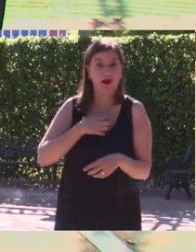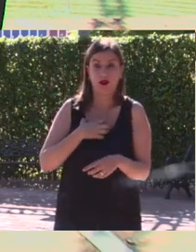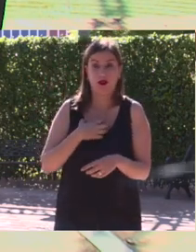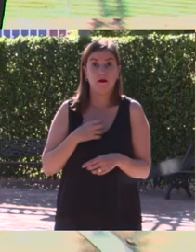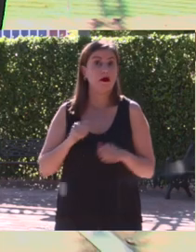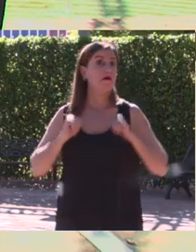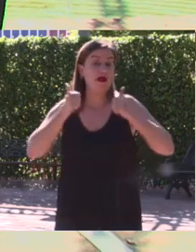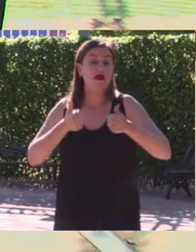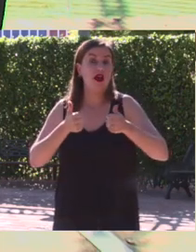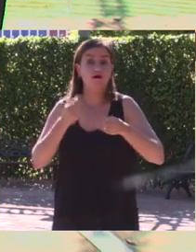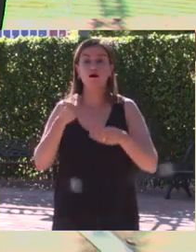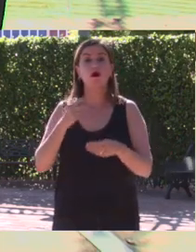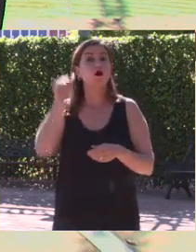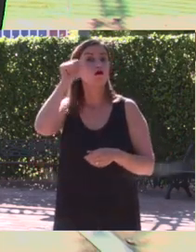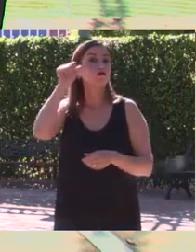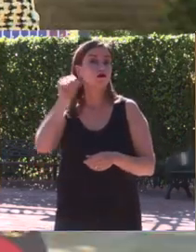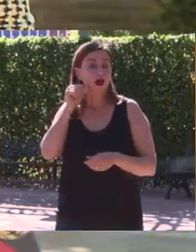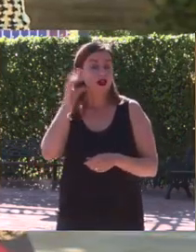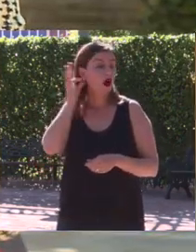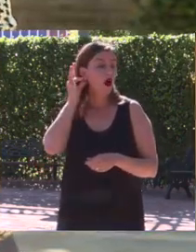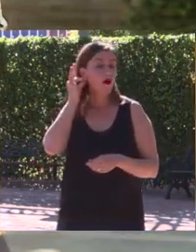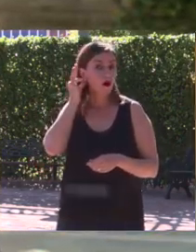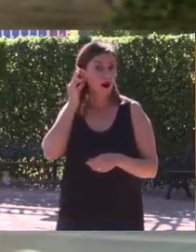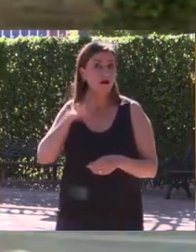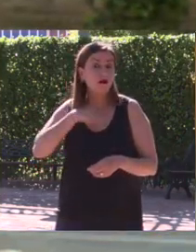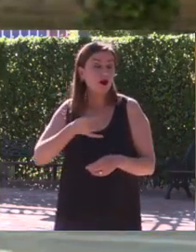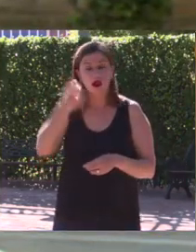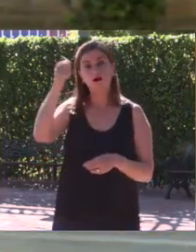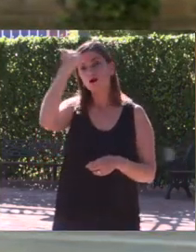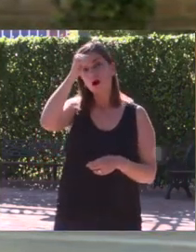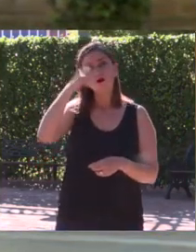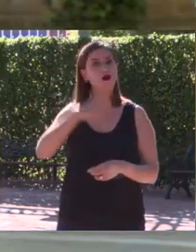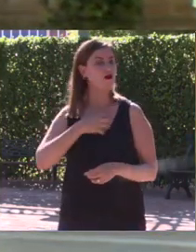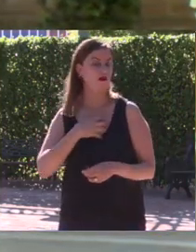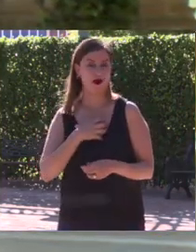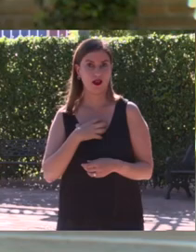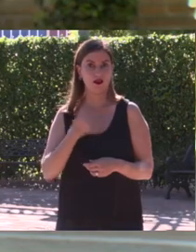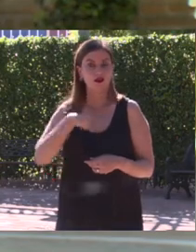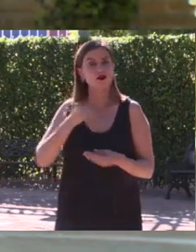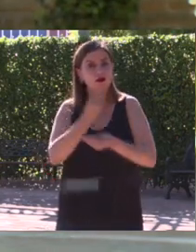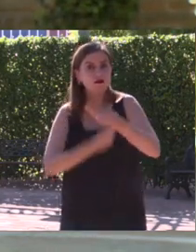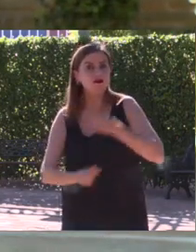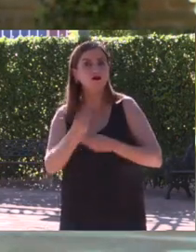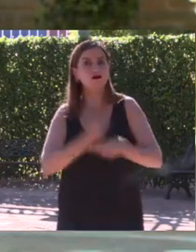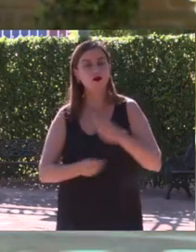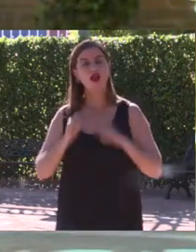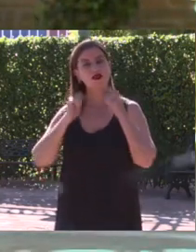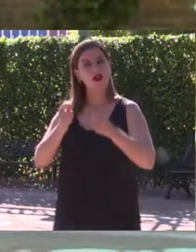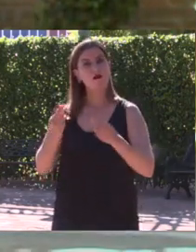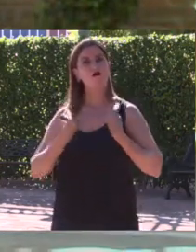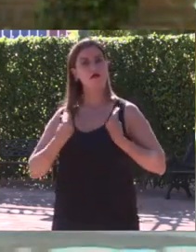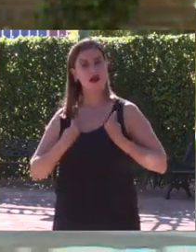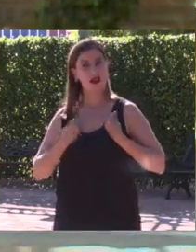un hombre no puede tener hijos nosotras somos los que traemos a nuestros hijos al mundo yo eso lo considero un privilegio